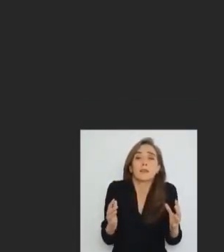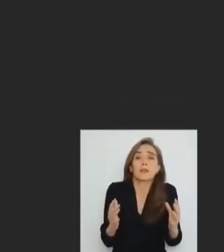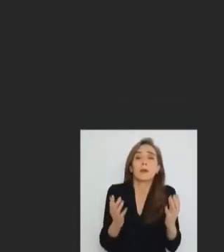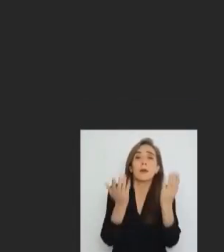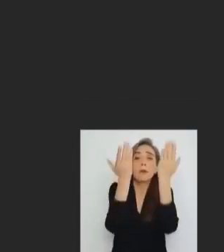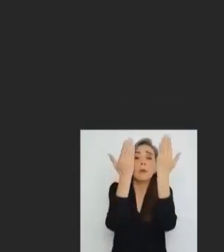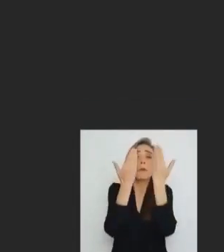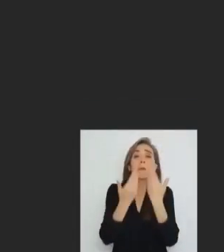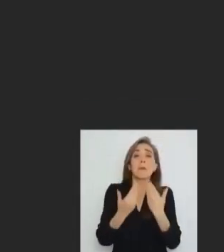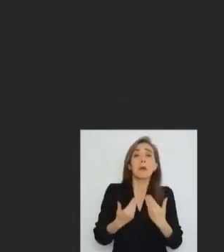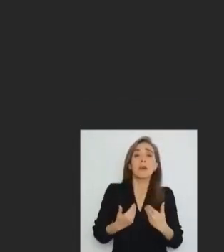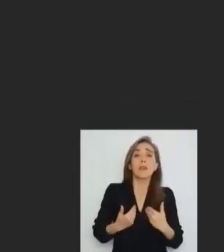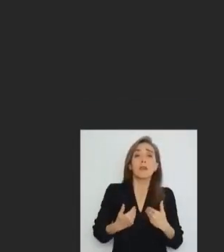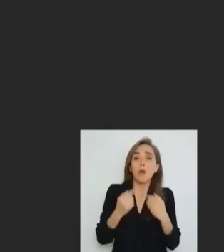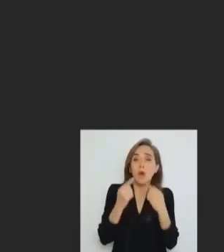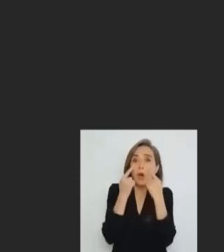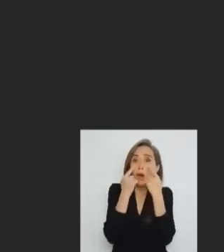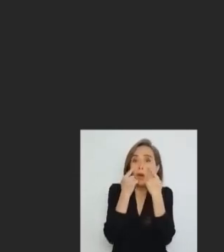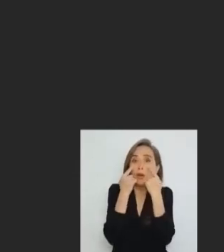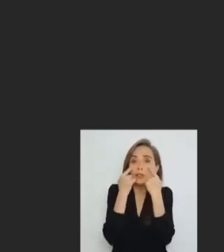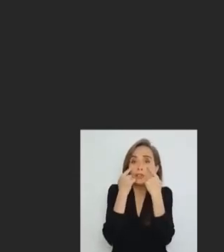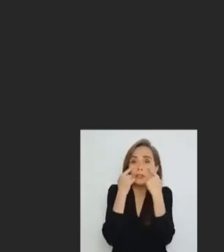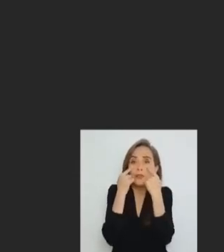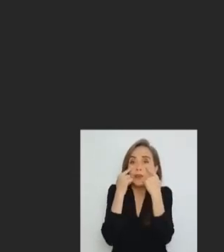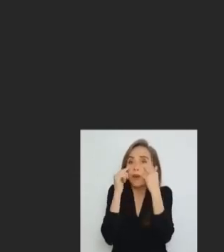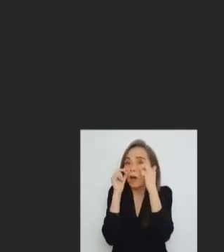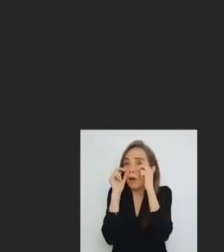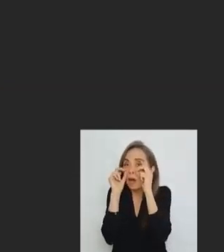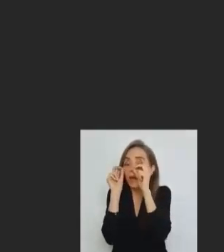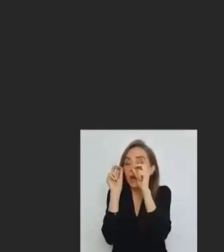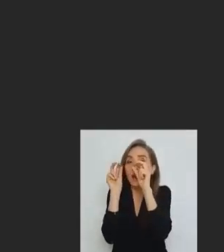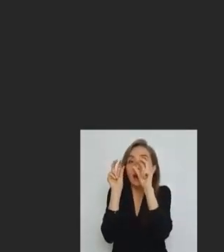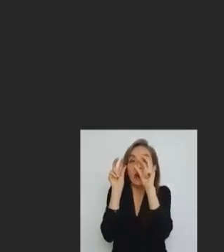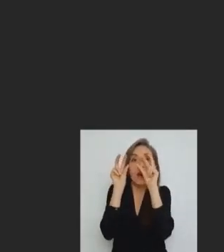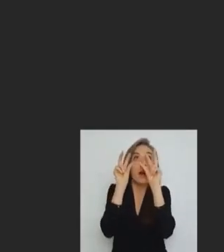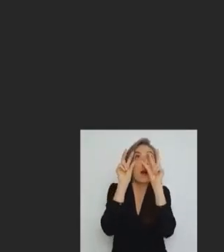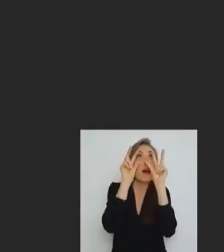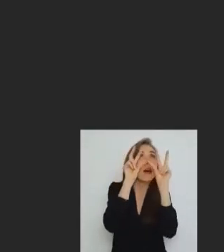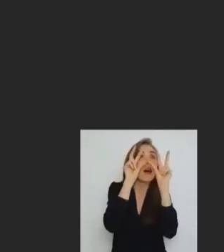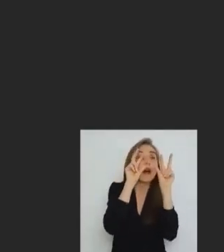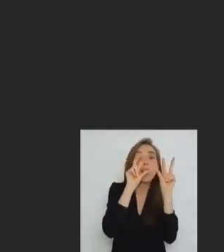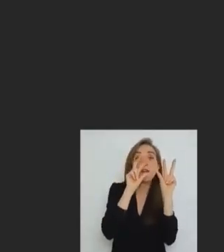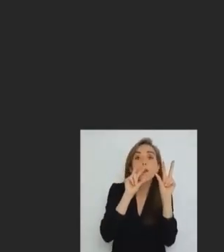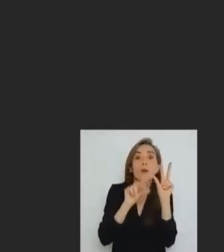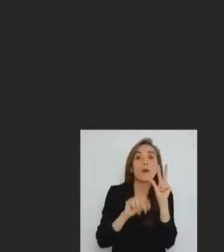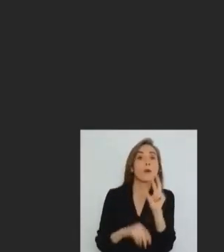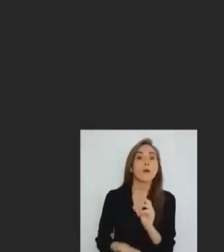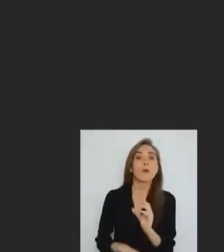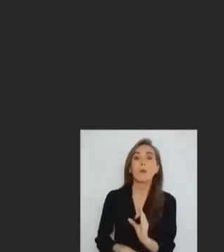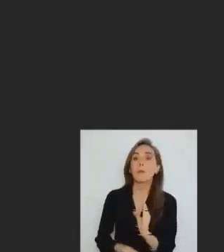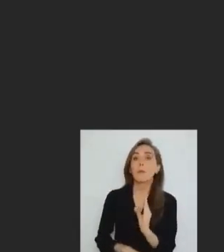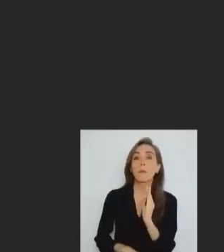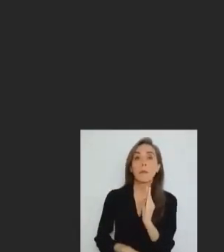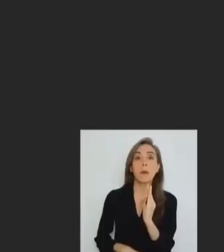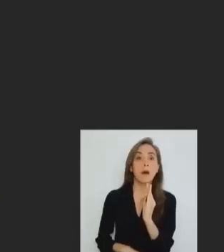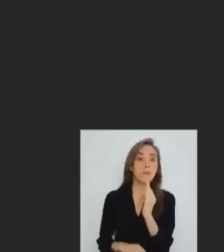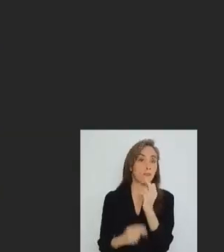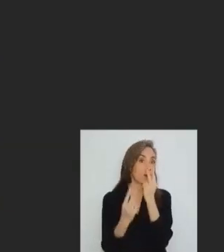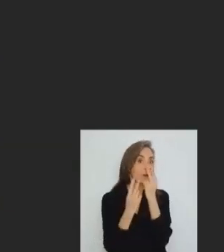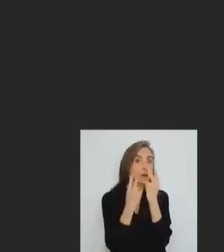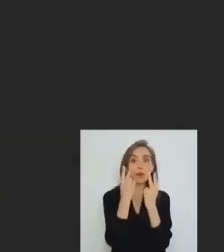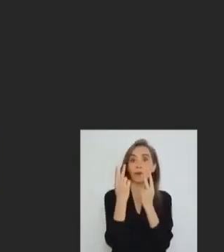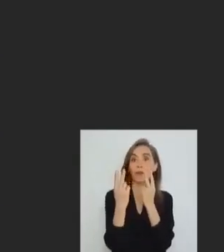dio dos luces, que cuando los abro, perfecto, tijito,